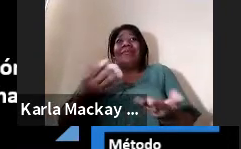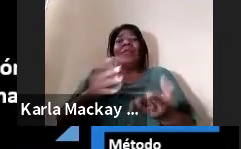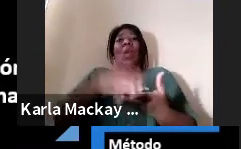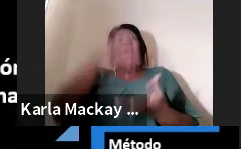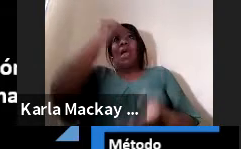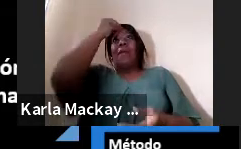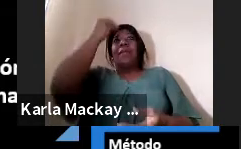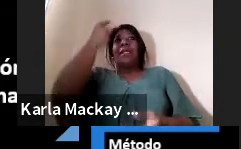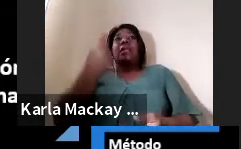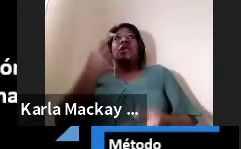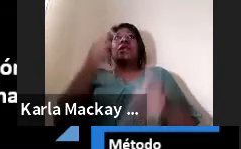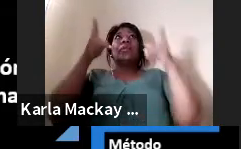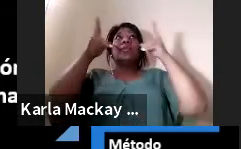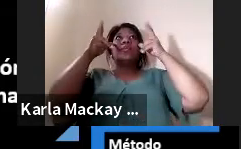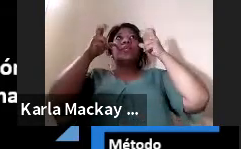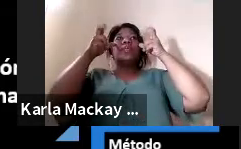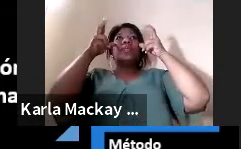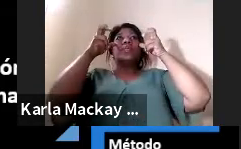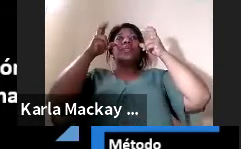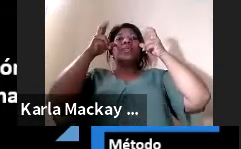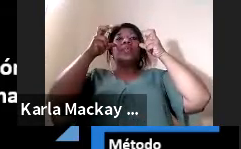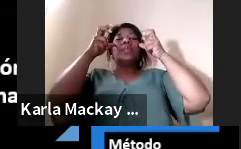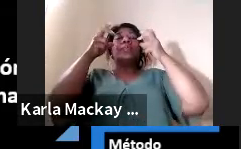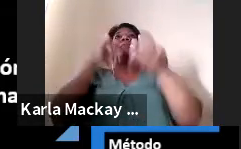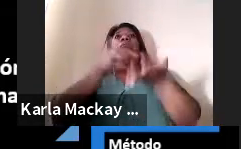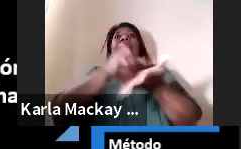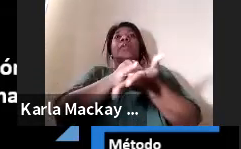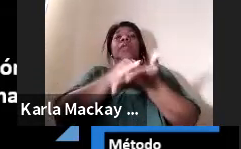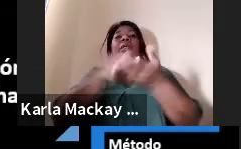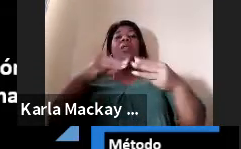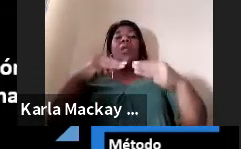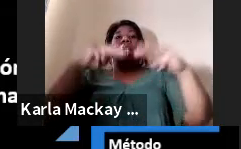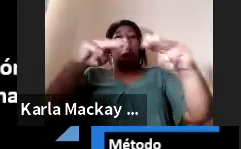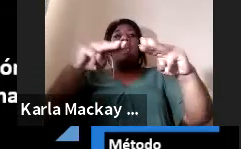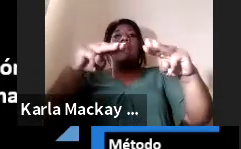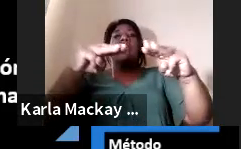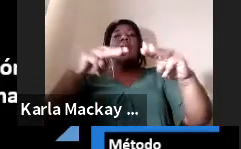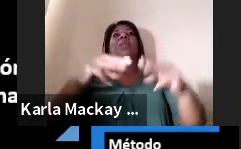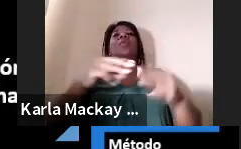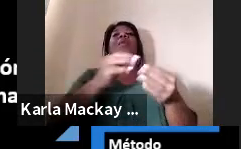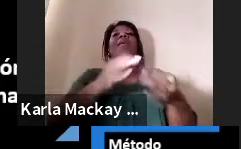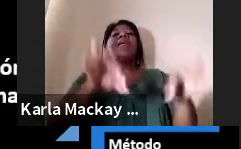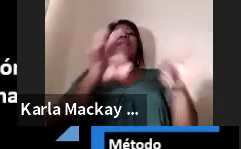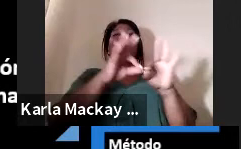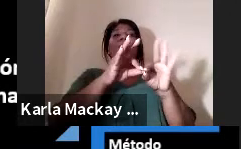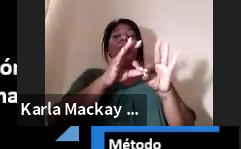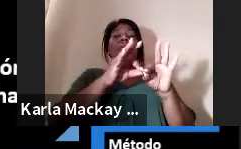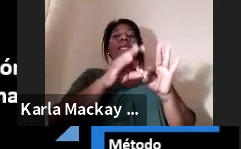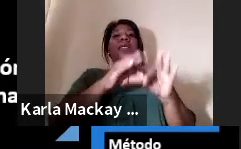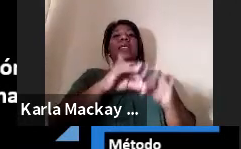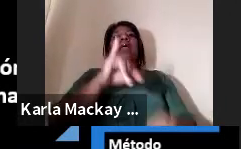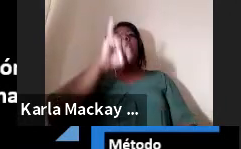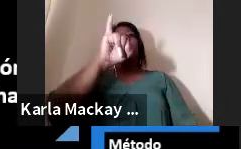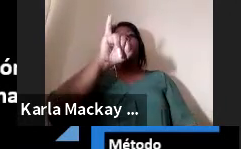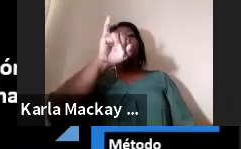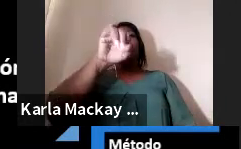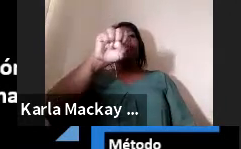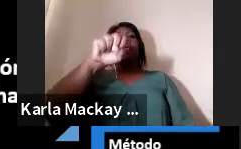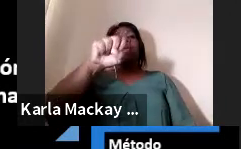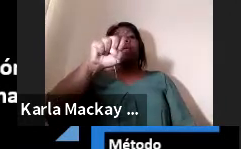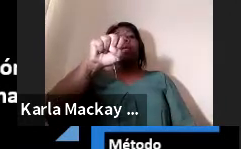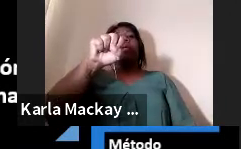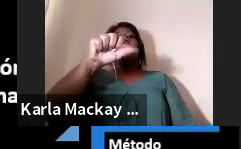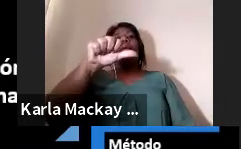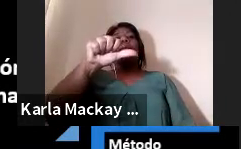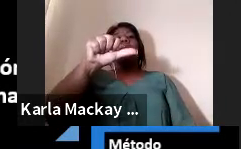esa necesidad. Y obviamente es un método utilizado como plan piloto en Isai Universidad, en la Escuela República de Costa Rica y en la red